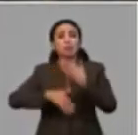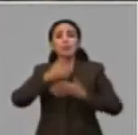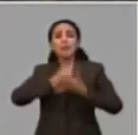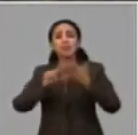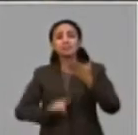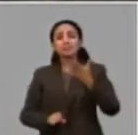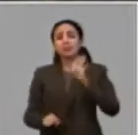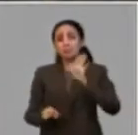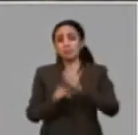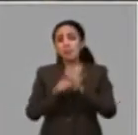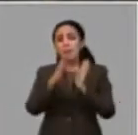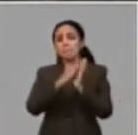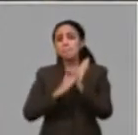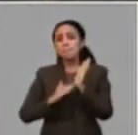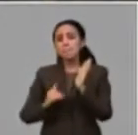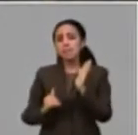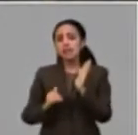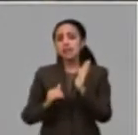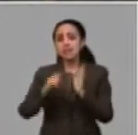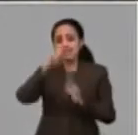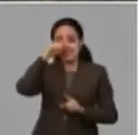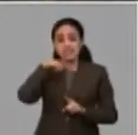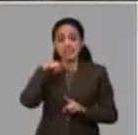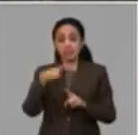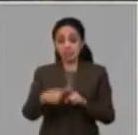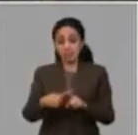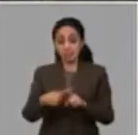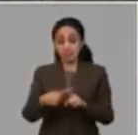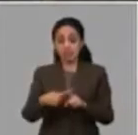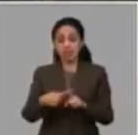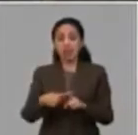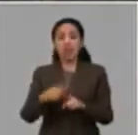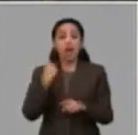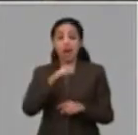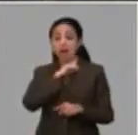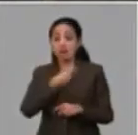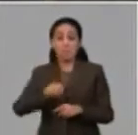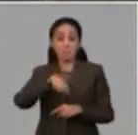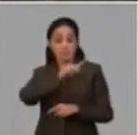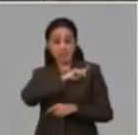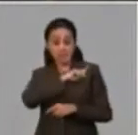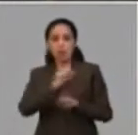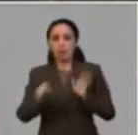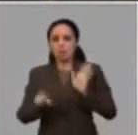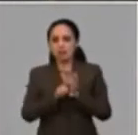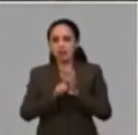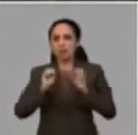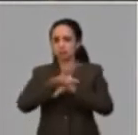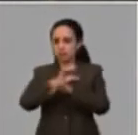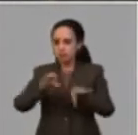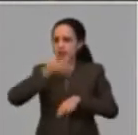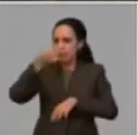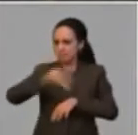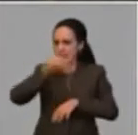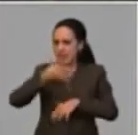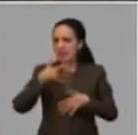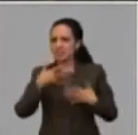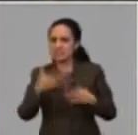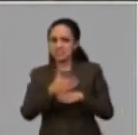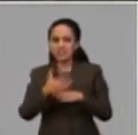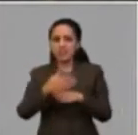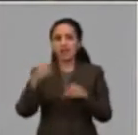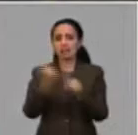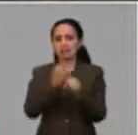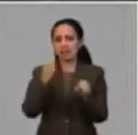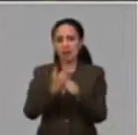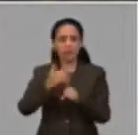en el mes de septiembre del año pasado, empezamos a promocionar y empezamos a trabajar en